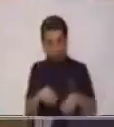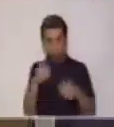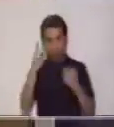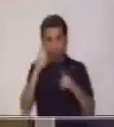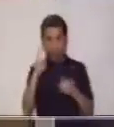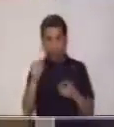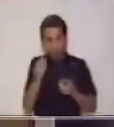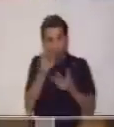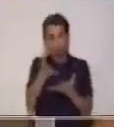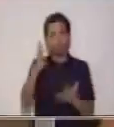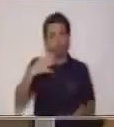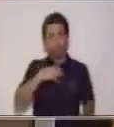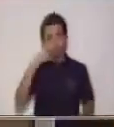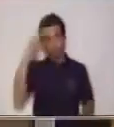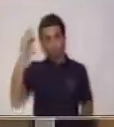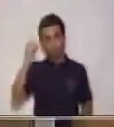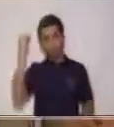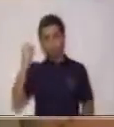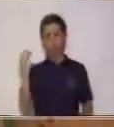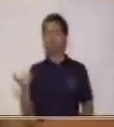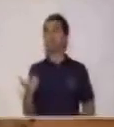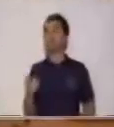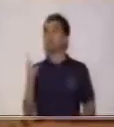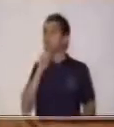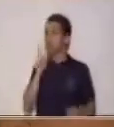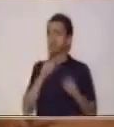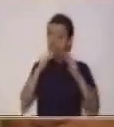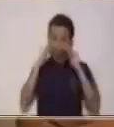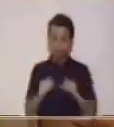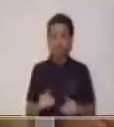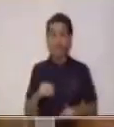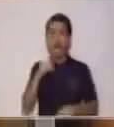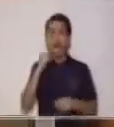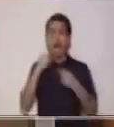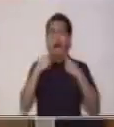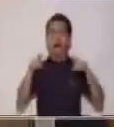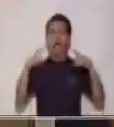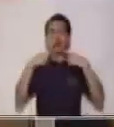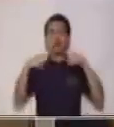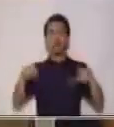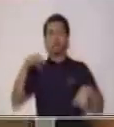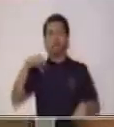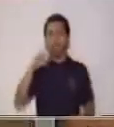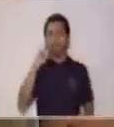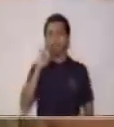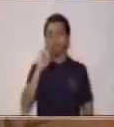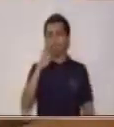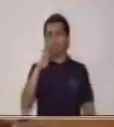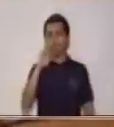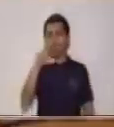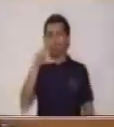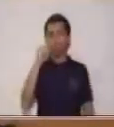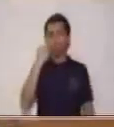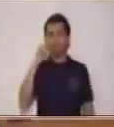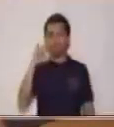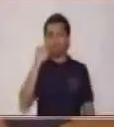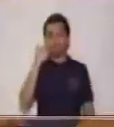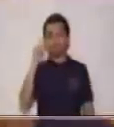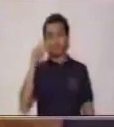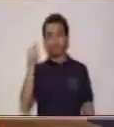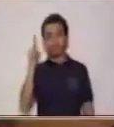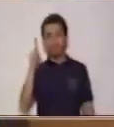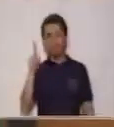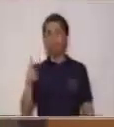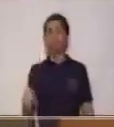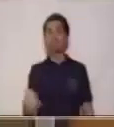vamos a tratar en la clase de hoy, el anuncio publicitario. ¿Sí? Esto es muy importante que tú lo recuerdes